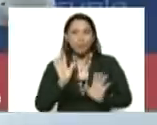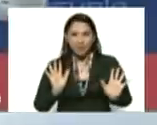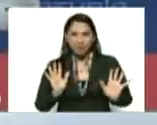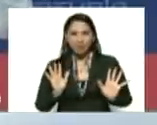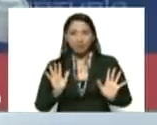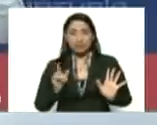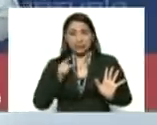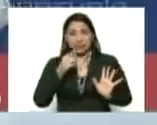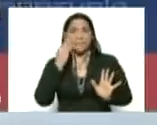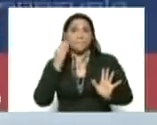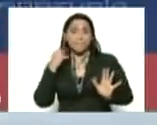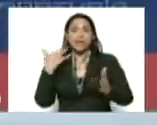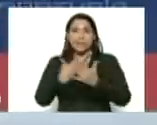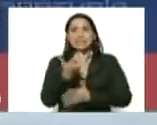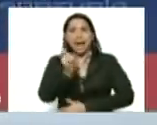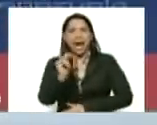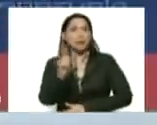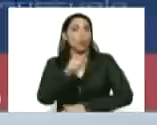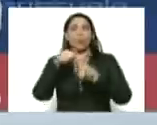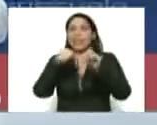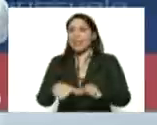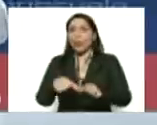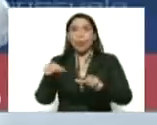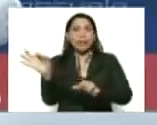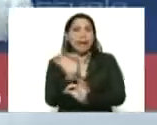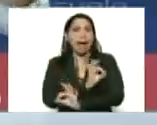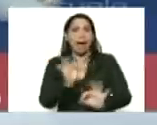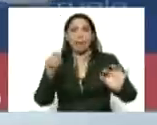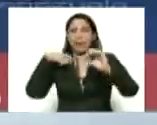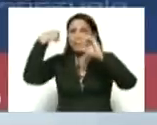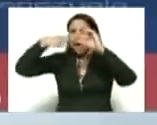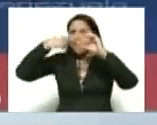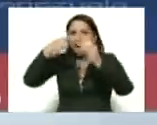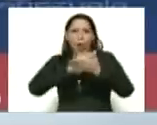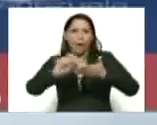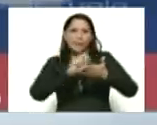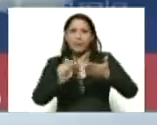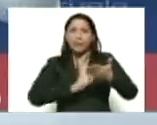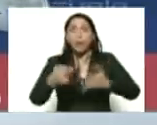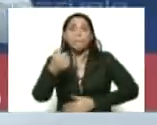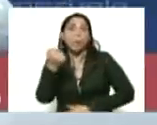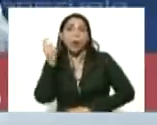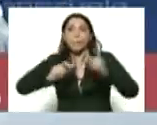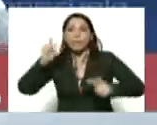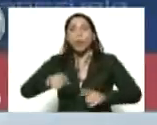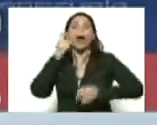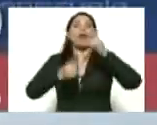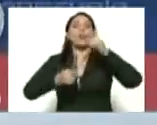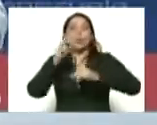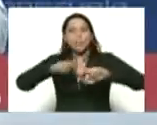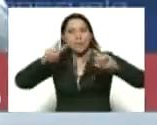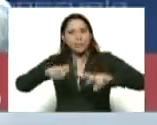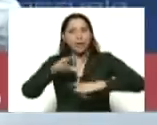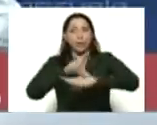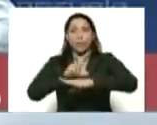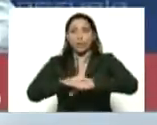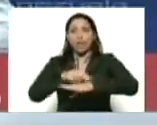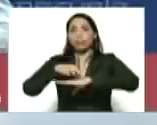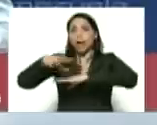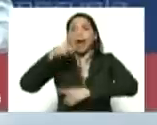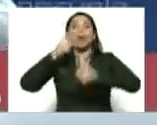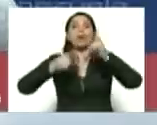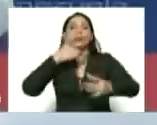Ahí la experiencia, pero eso no quedó ni siquiera grabado, escrito. Muy poca gente, algunos investigadores médicos, dejaron algunos